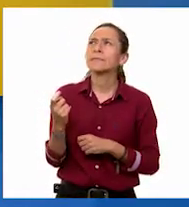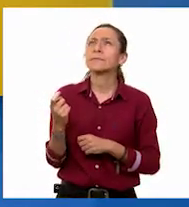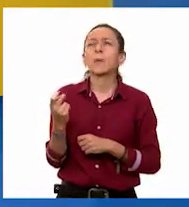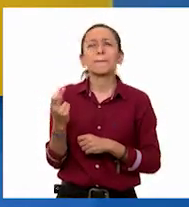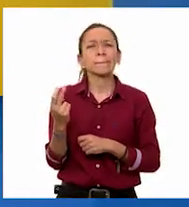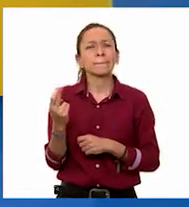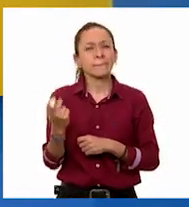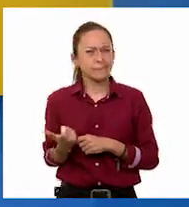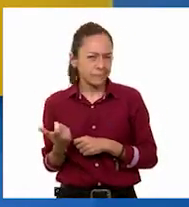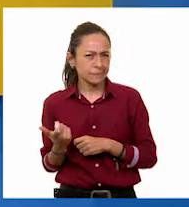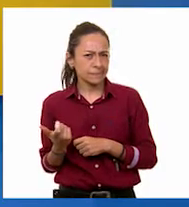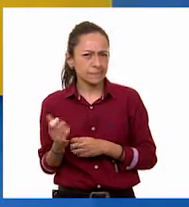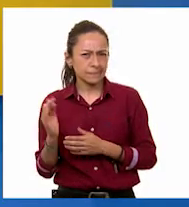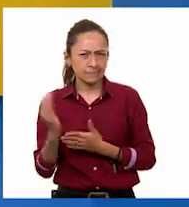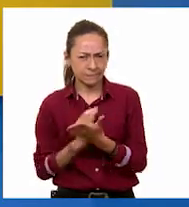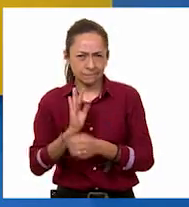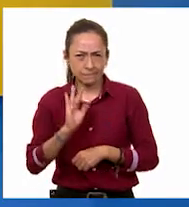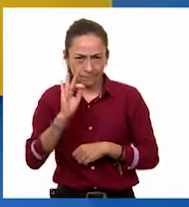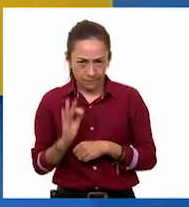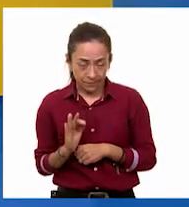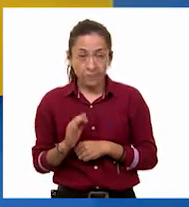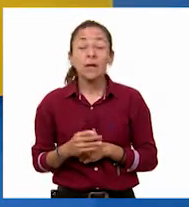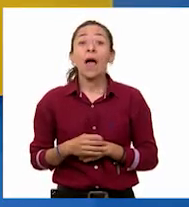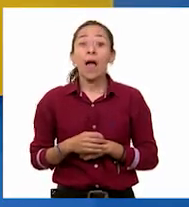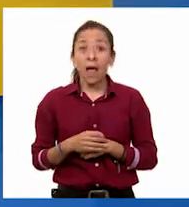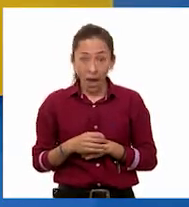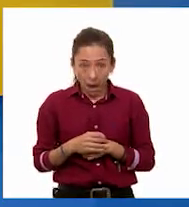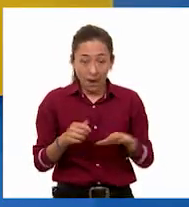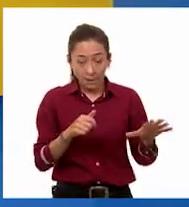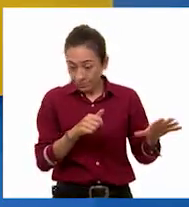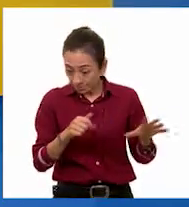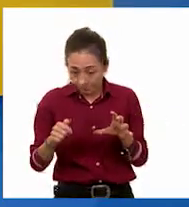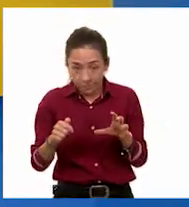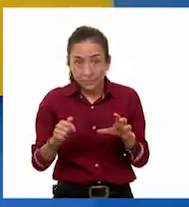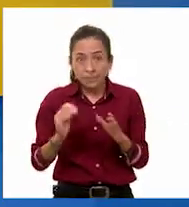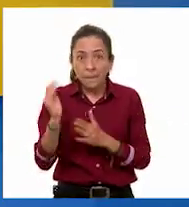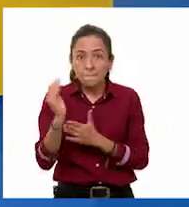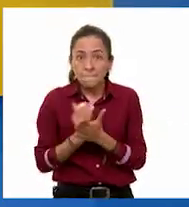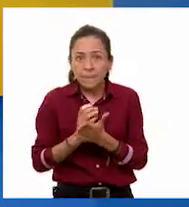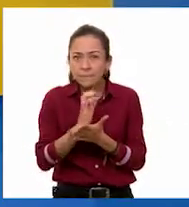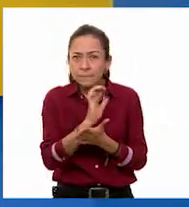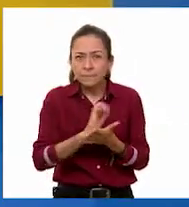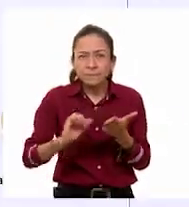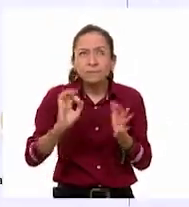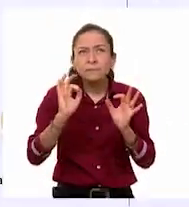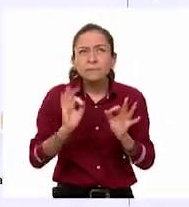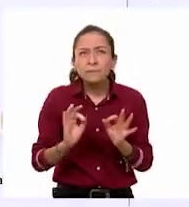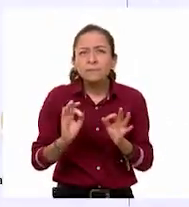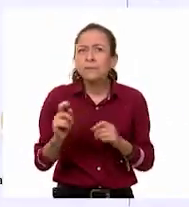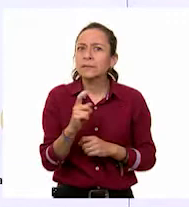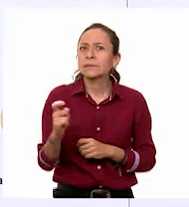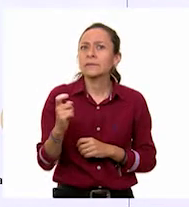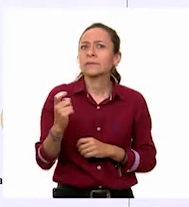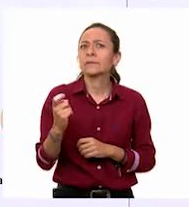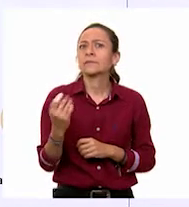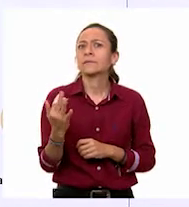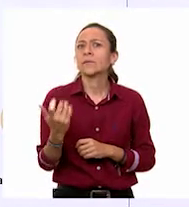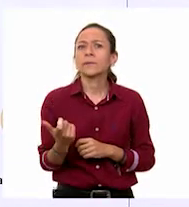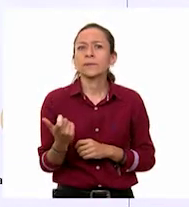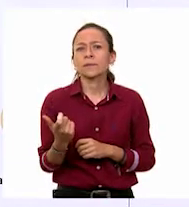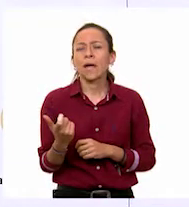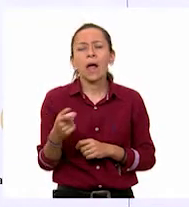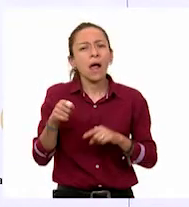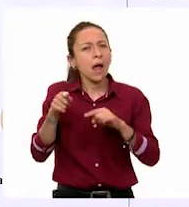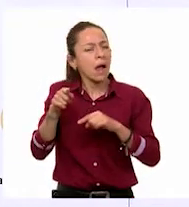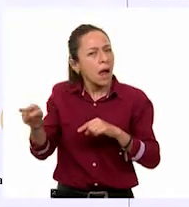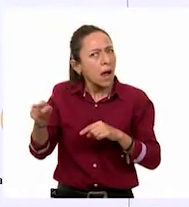de descuento. De los 600 pesos nos descontarían entonces 150 pesos, así que por esta alfombra